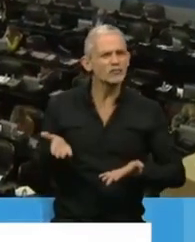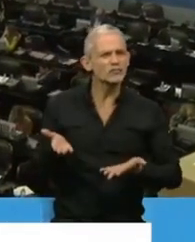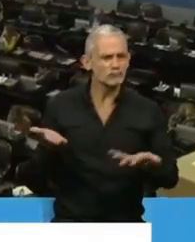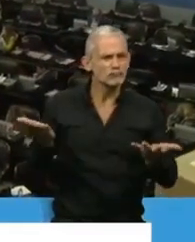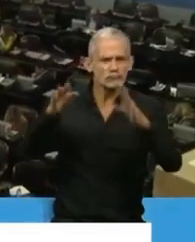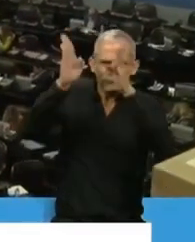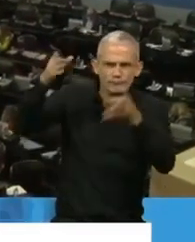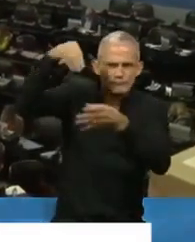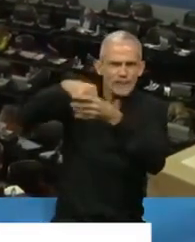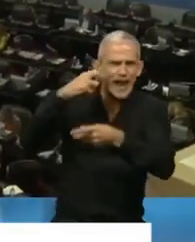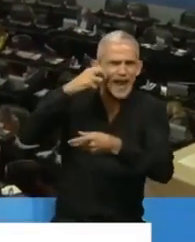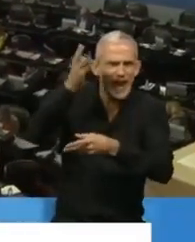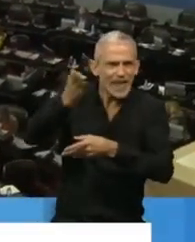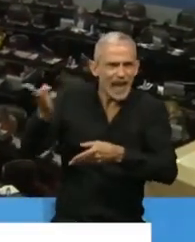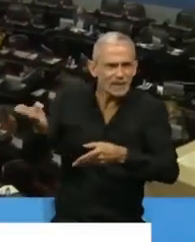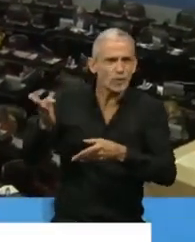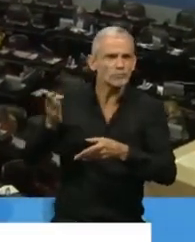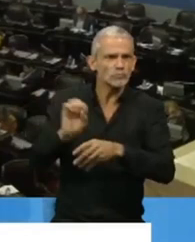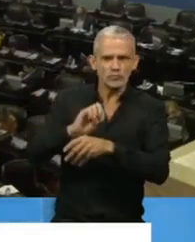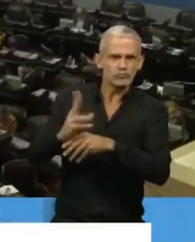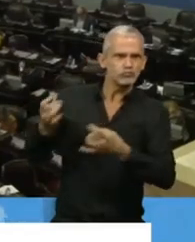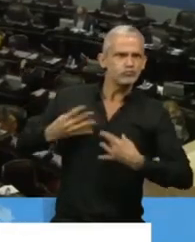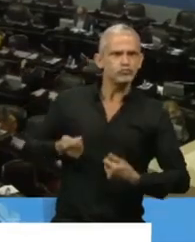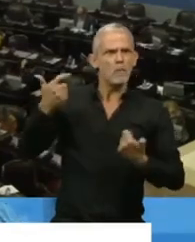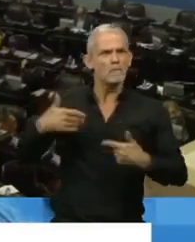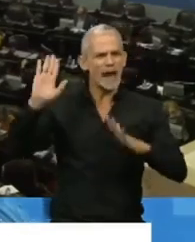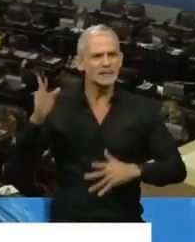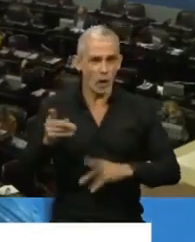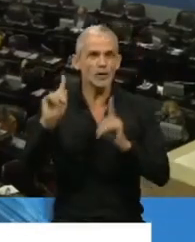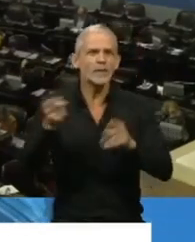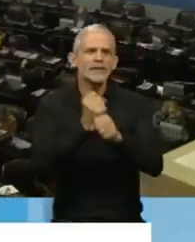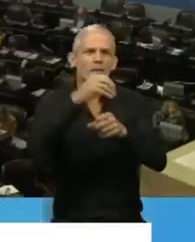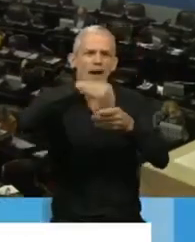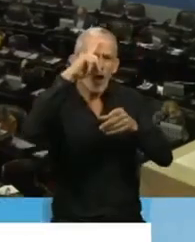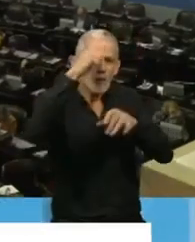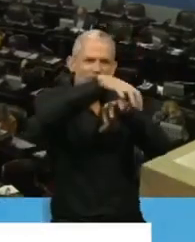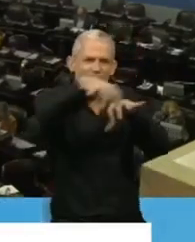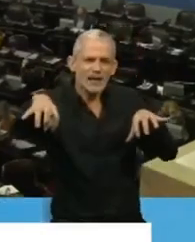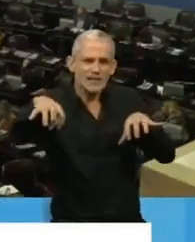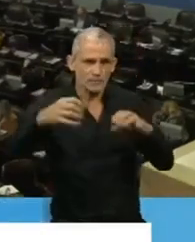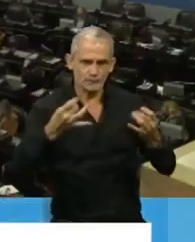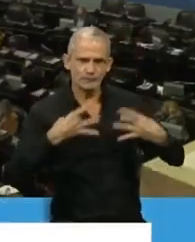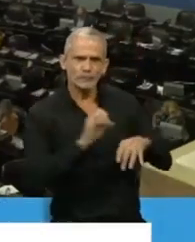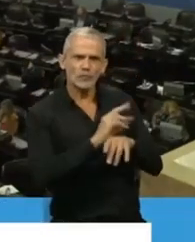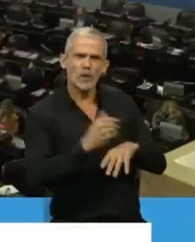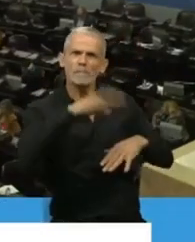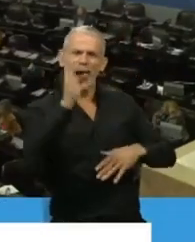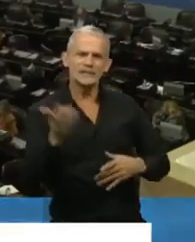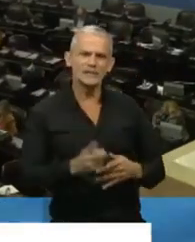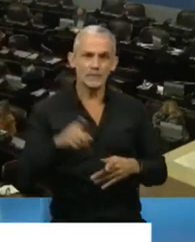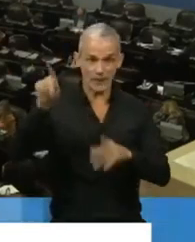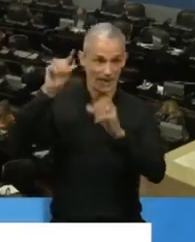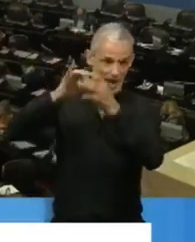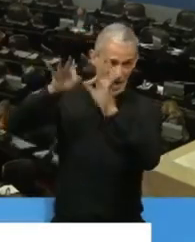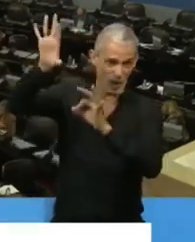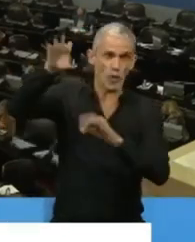En geriátricos y, por supuesto, un porcentaje también que eran aquellos profesionales de la salud. Ni bien hablar, acá en la Argentina